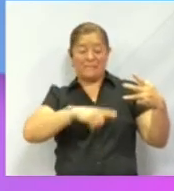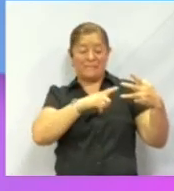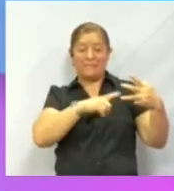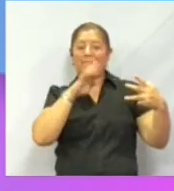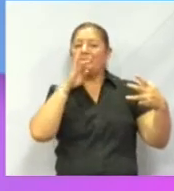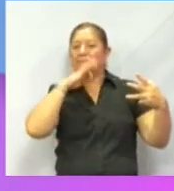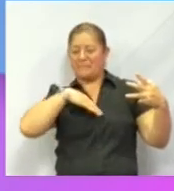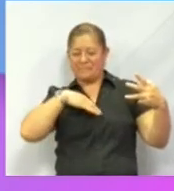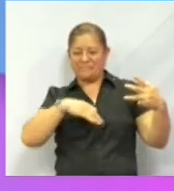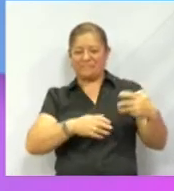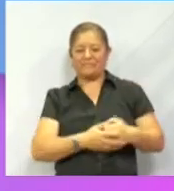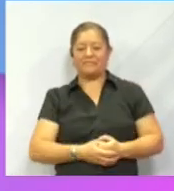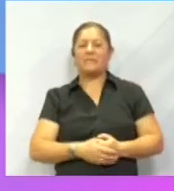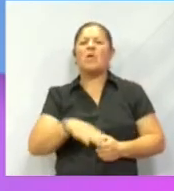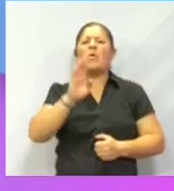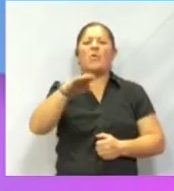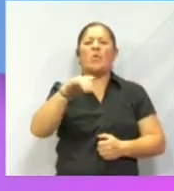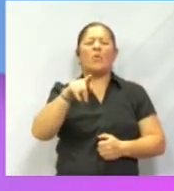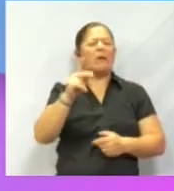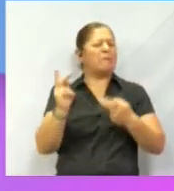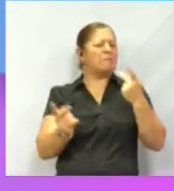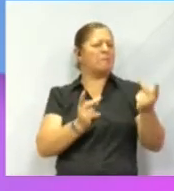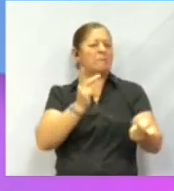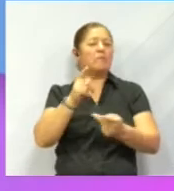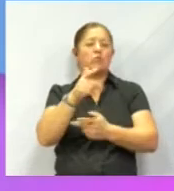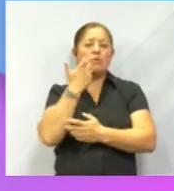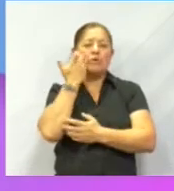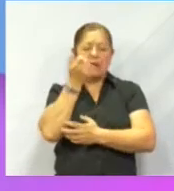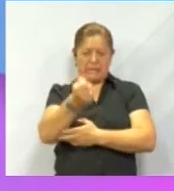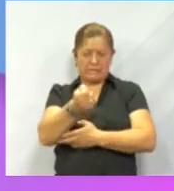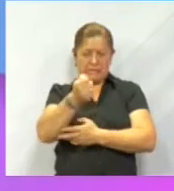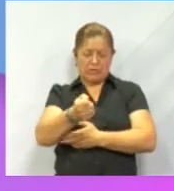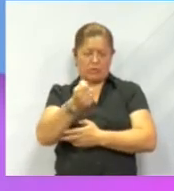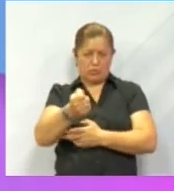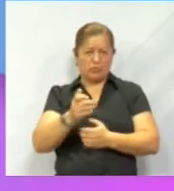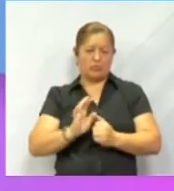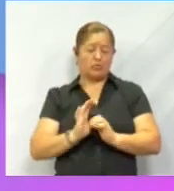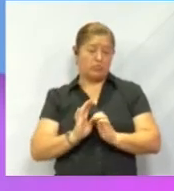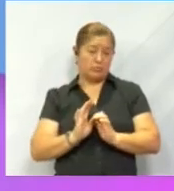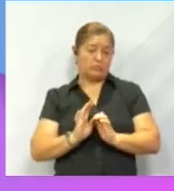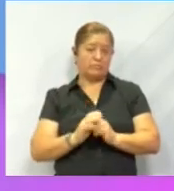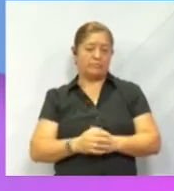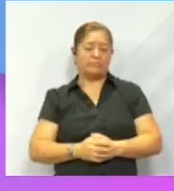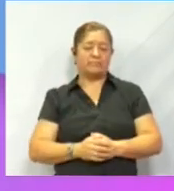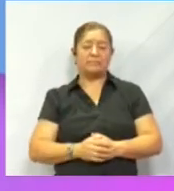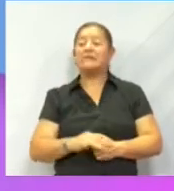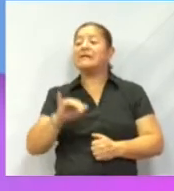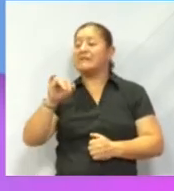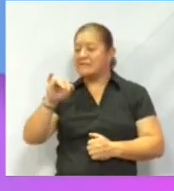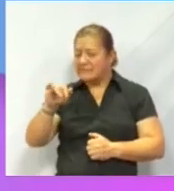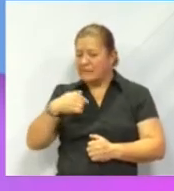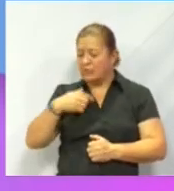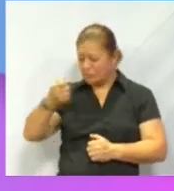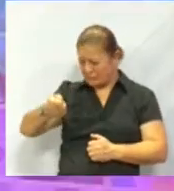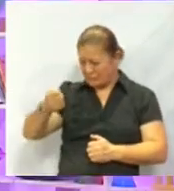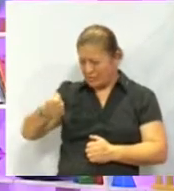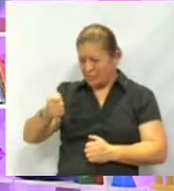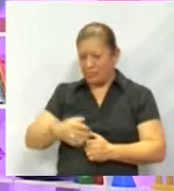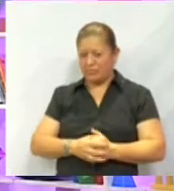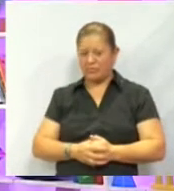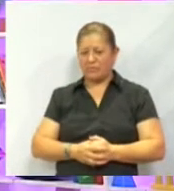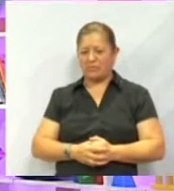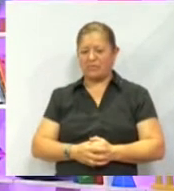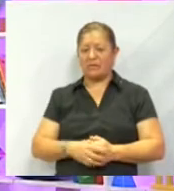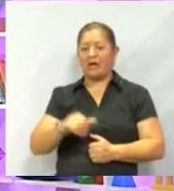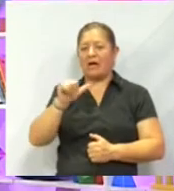es mentira. Oye, Valeria, una preguntota. ¿Quieres mandar algún saludo en especial? Sí, quiero mandar un saludo a